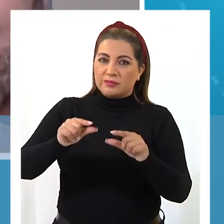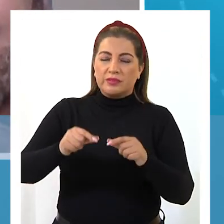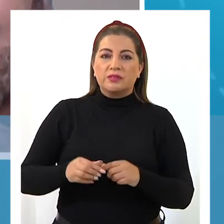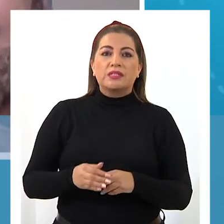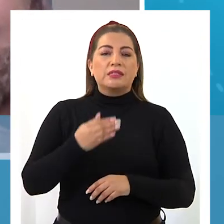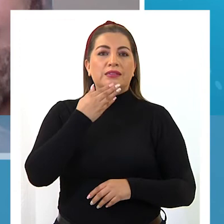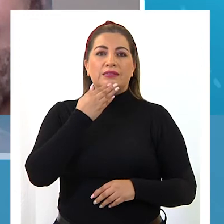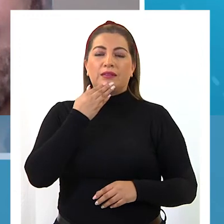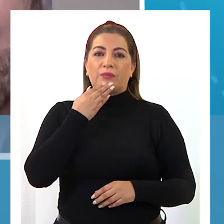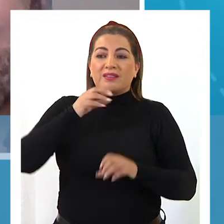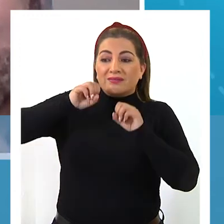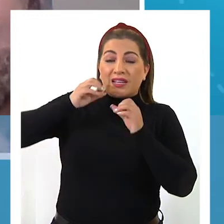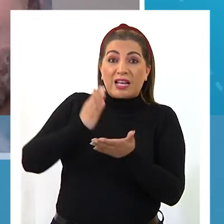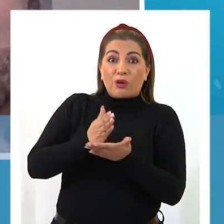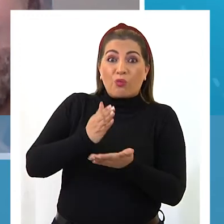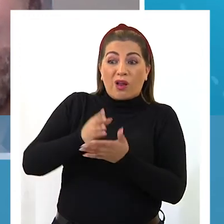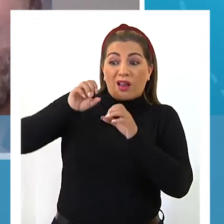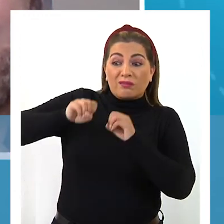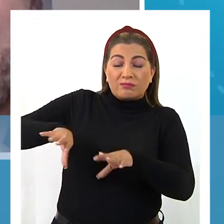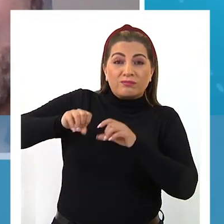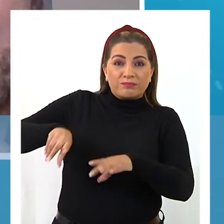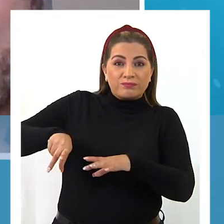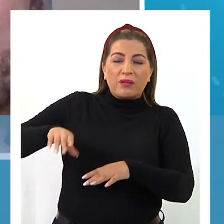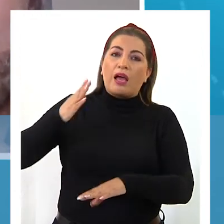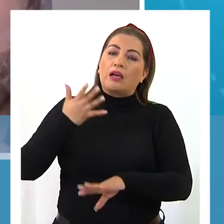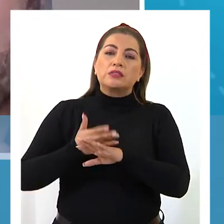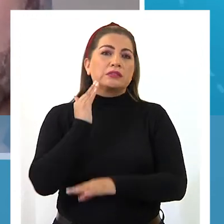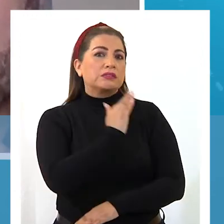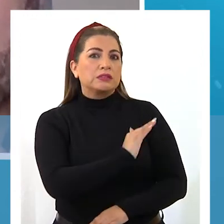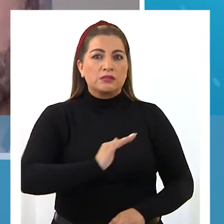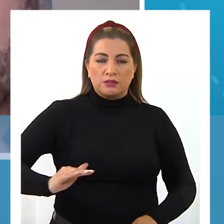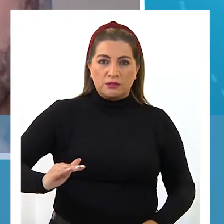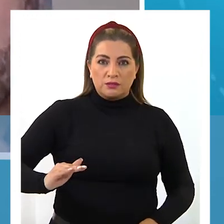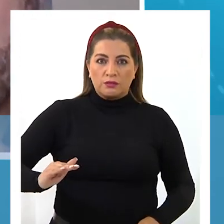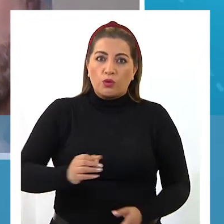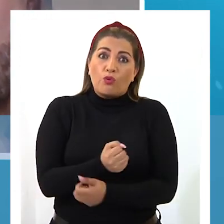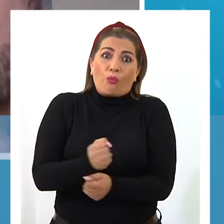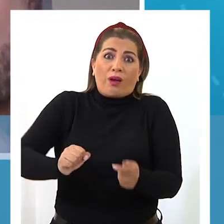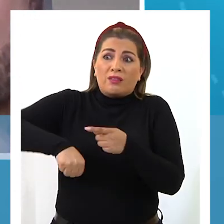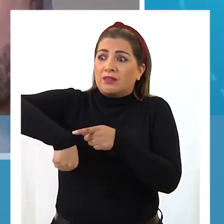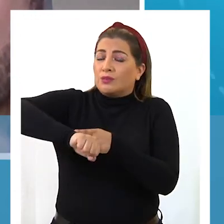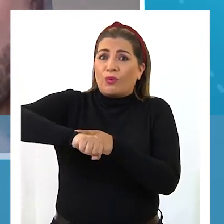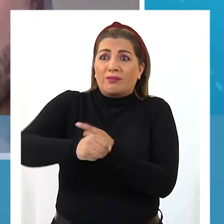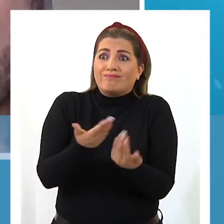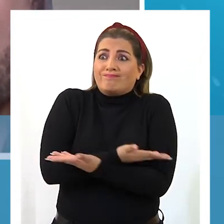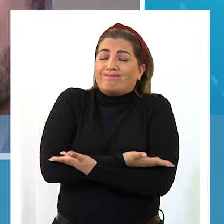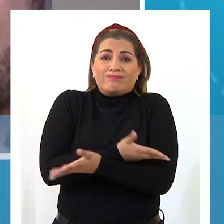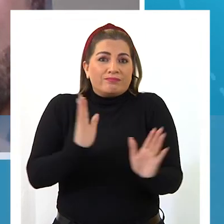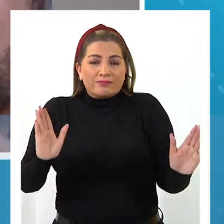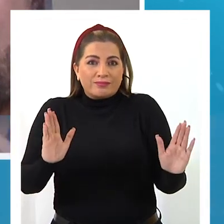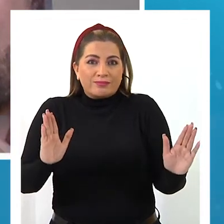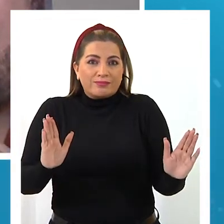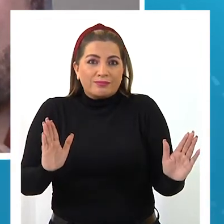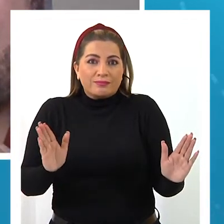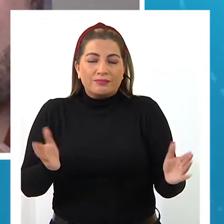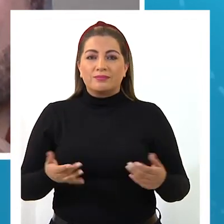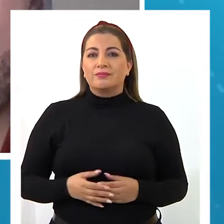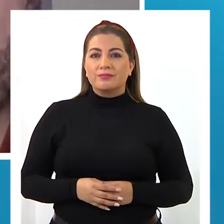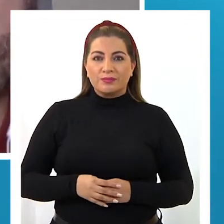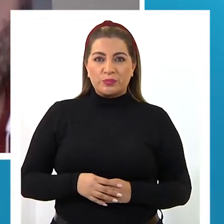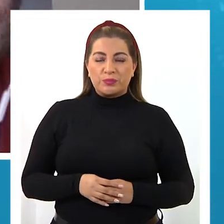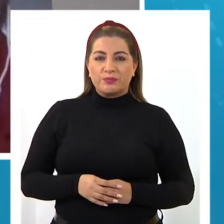Incluso en el fútbol formativo acá en Iquique, nosotros hay niños que no pueden jugar, no podemos hacer nada. Y nos tienen entrampado.